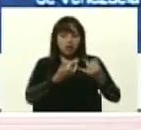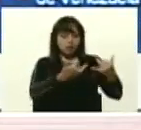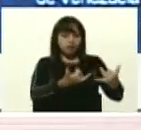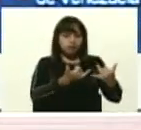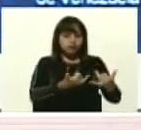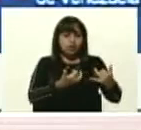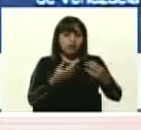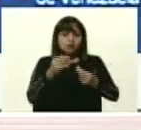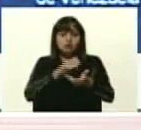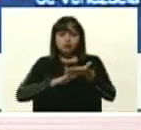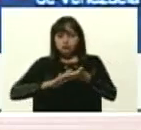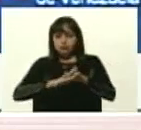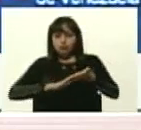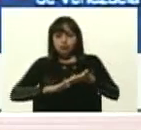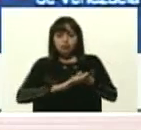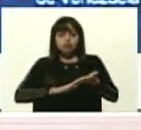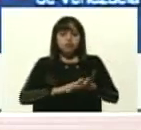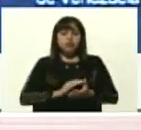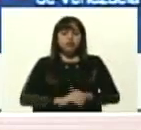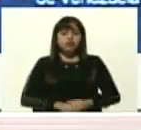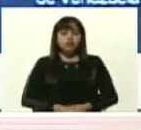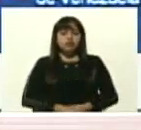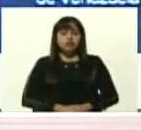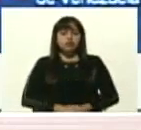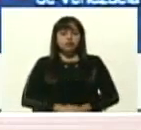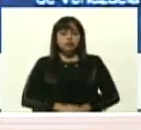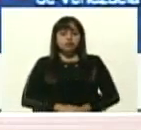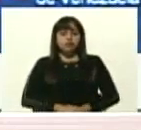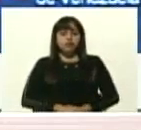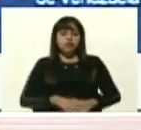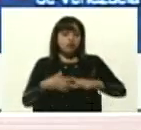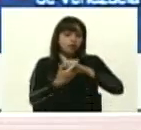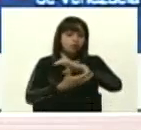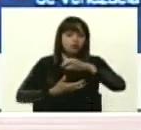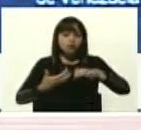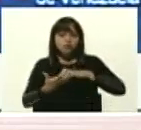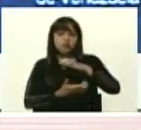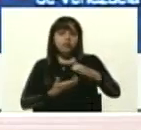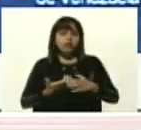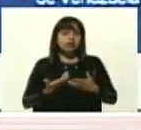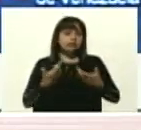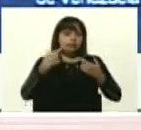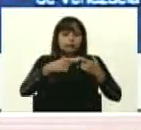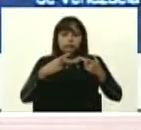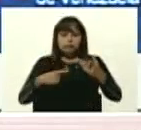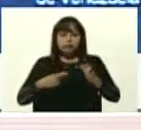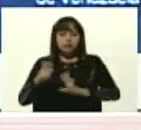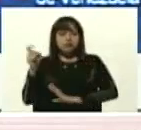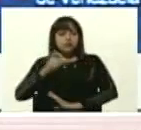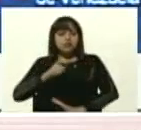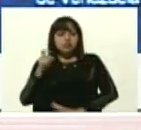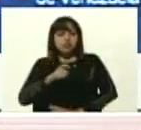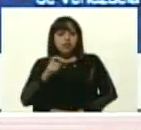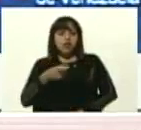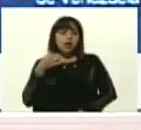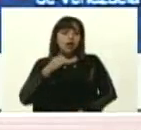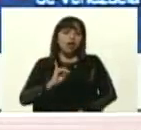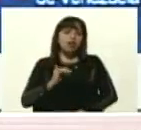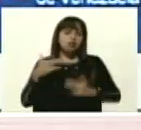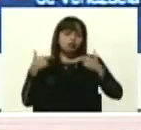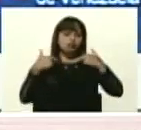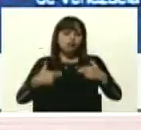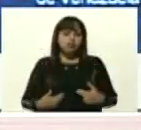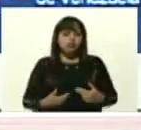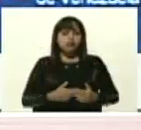la resolución de los problemas, de los asuntos, de las necesidades del ser